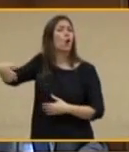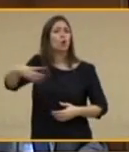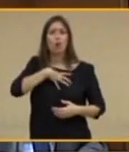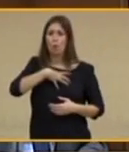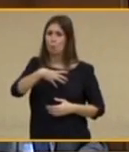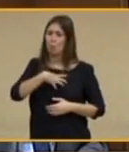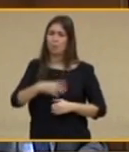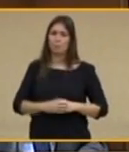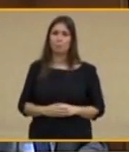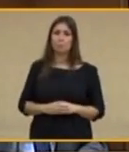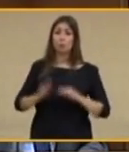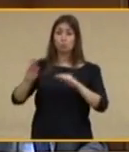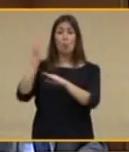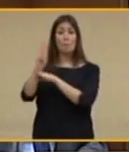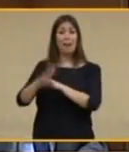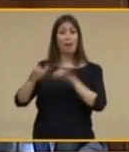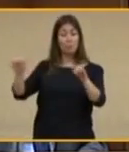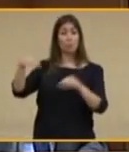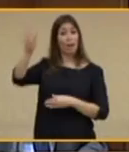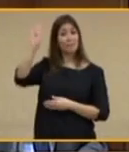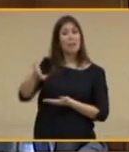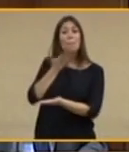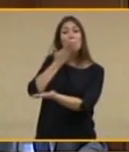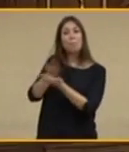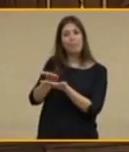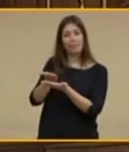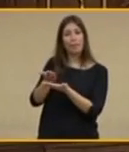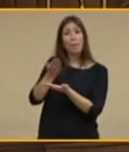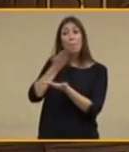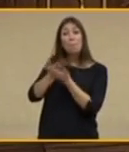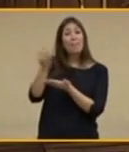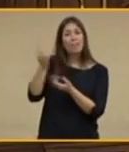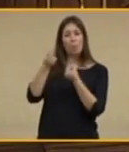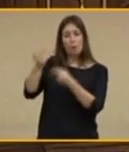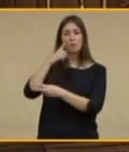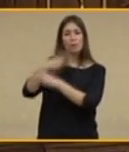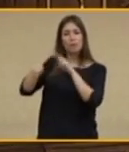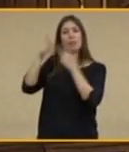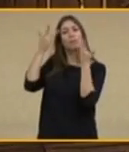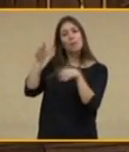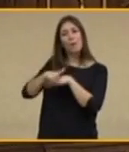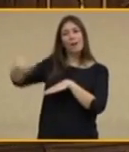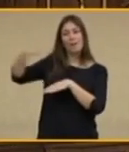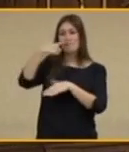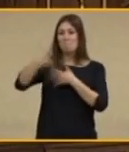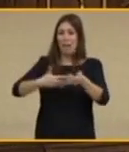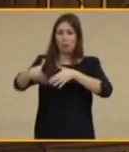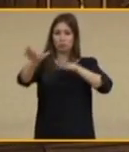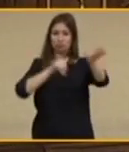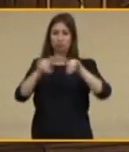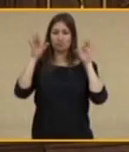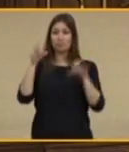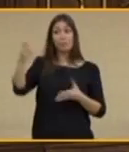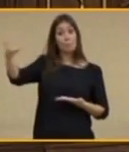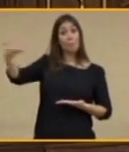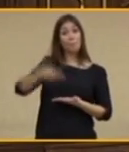Cataluña reclama para la generalidad la competencia para autorizar un referéndum. Ha optado por pedir a las Cortes Generales,